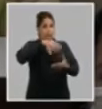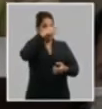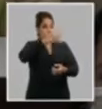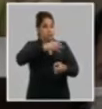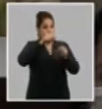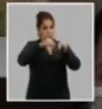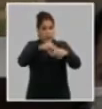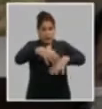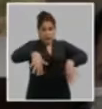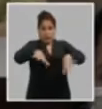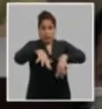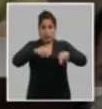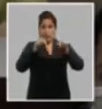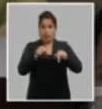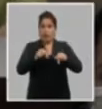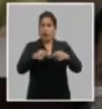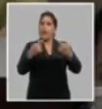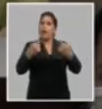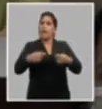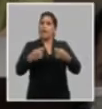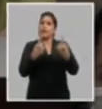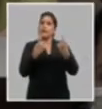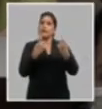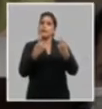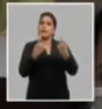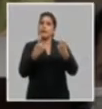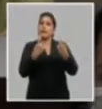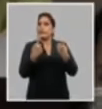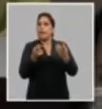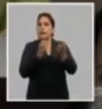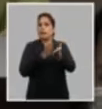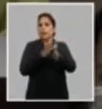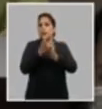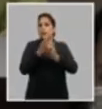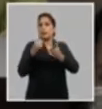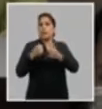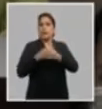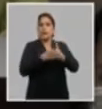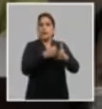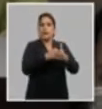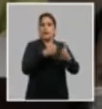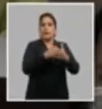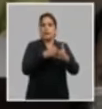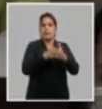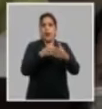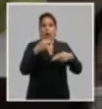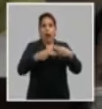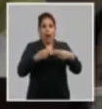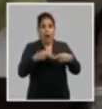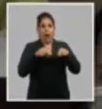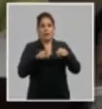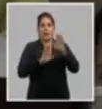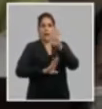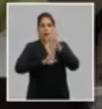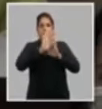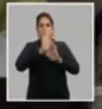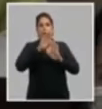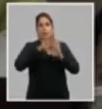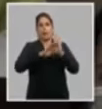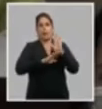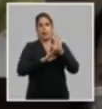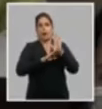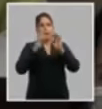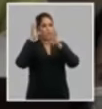en que nos encontramos y tiene que ver con la necesidad de continuar impulsando desde nuestro accionar el desarrollo de los